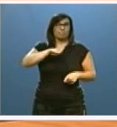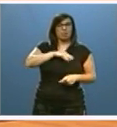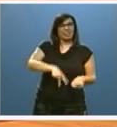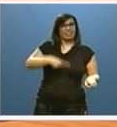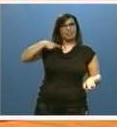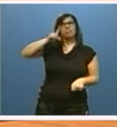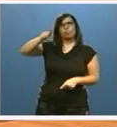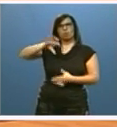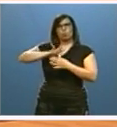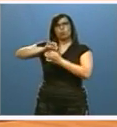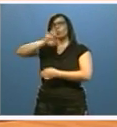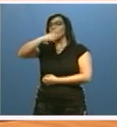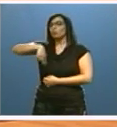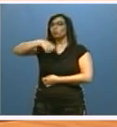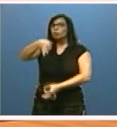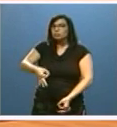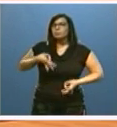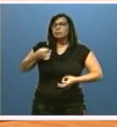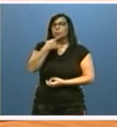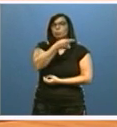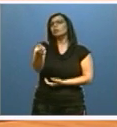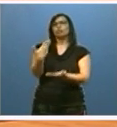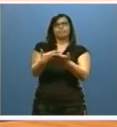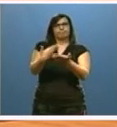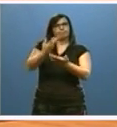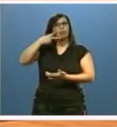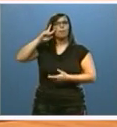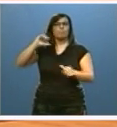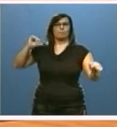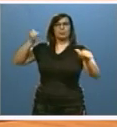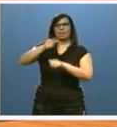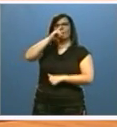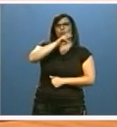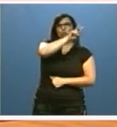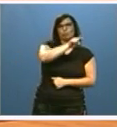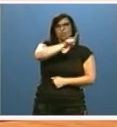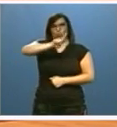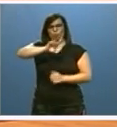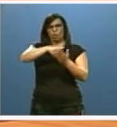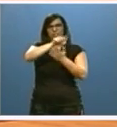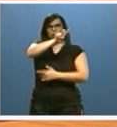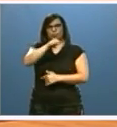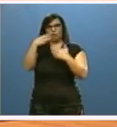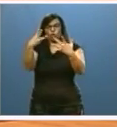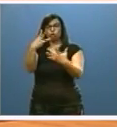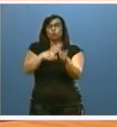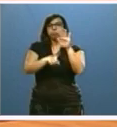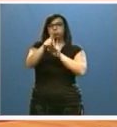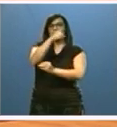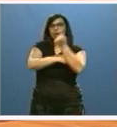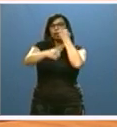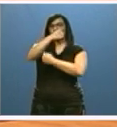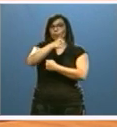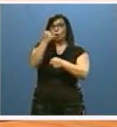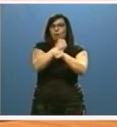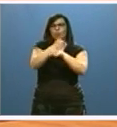siempre hemos dicho que, como acredita nuestra propia experiencia entre 2001 y 2008, el crecimiento económico y el empleo son los